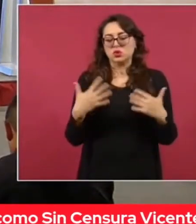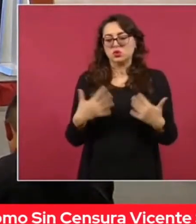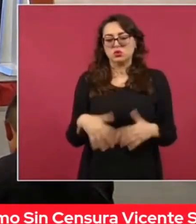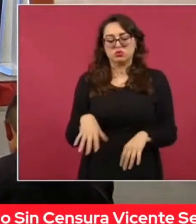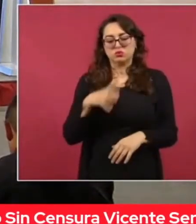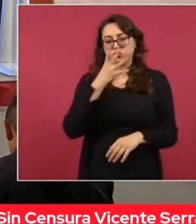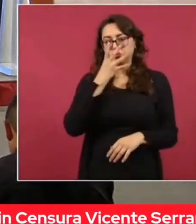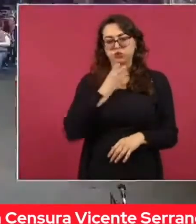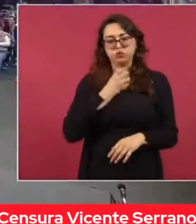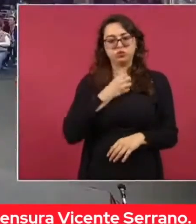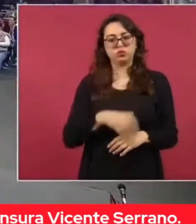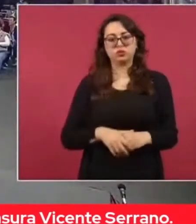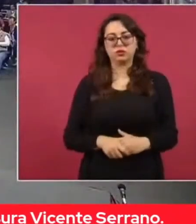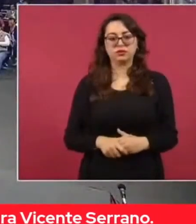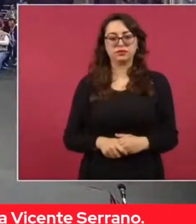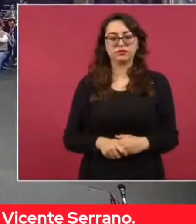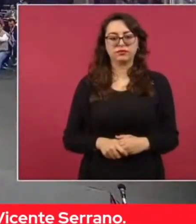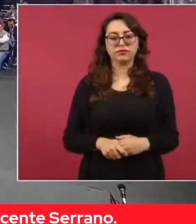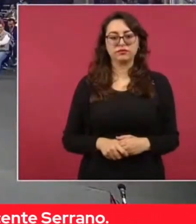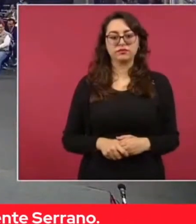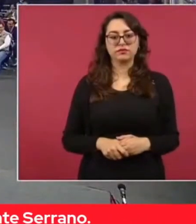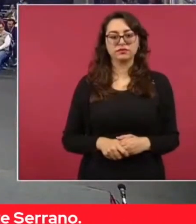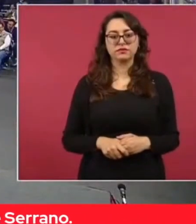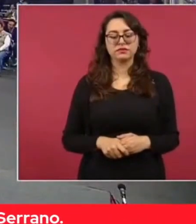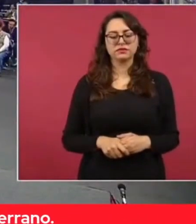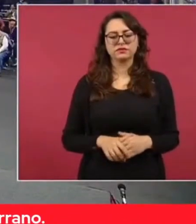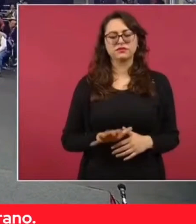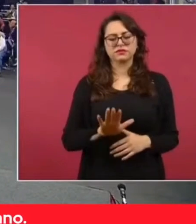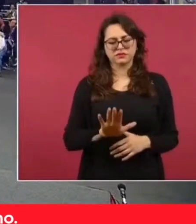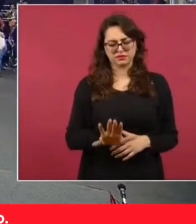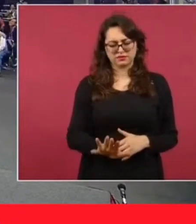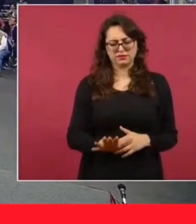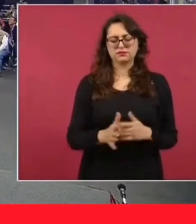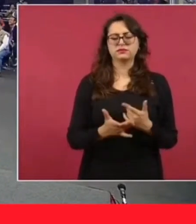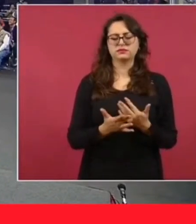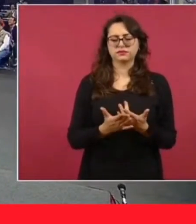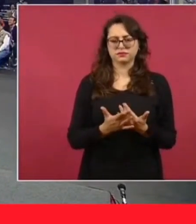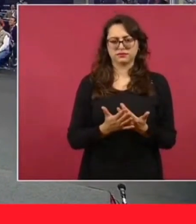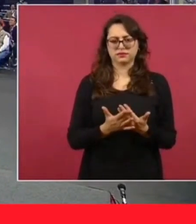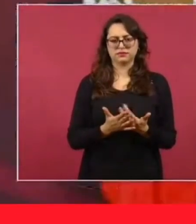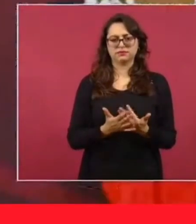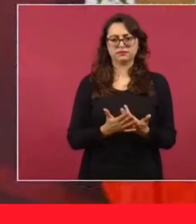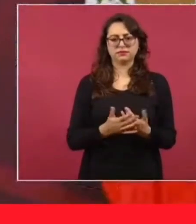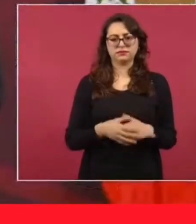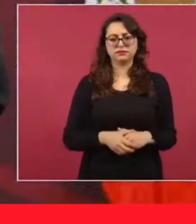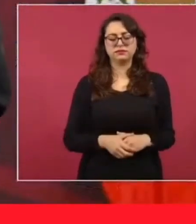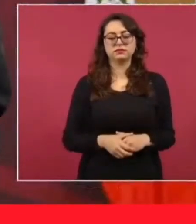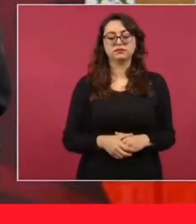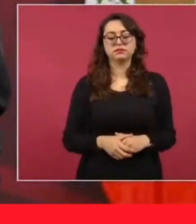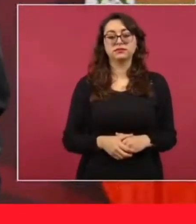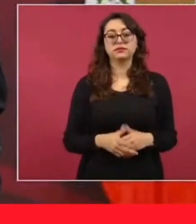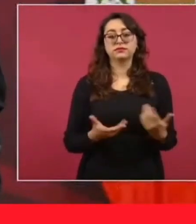El, no, déjame que no he terminado. Este, el financiero.